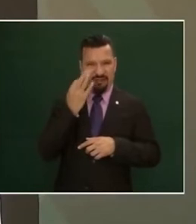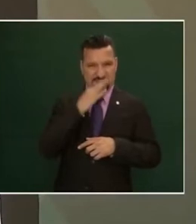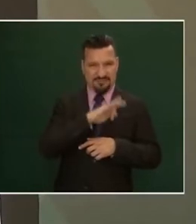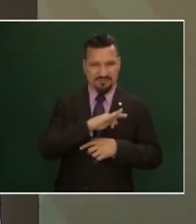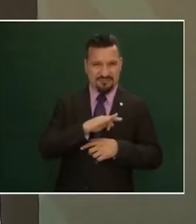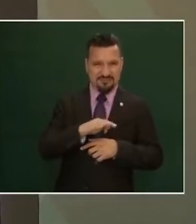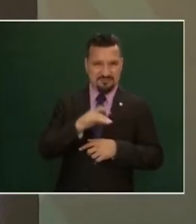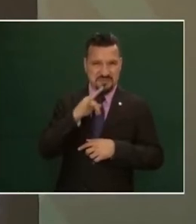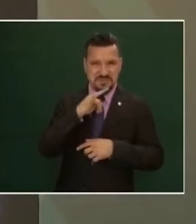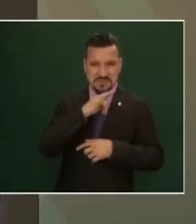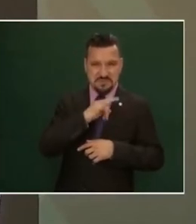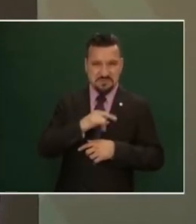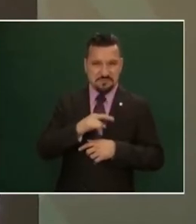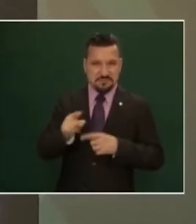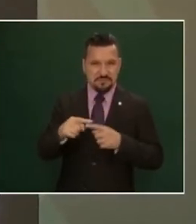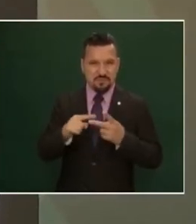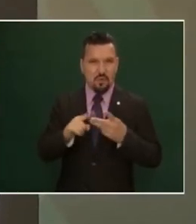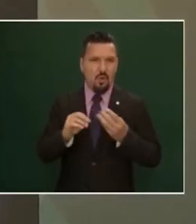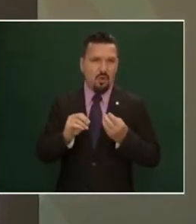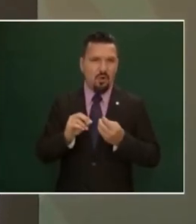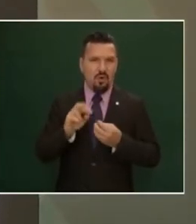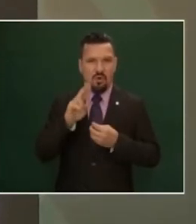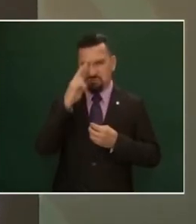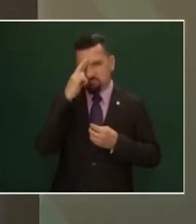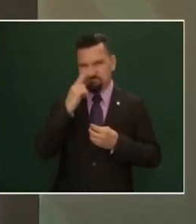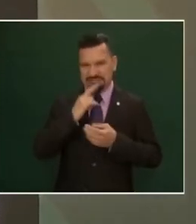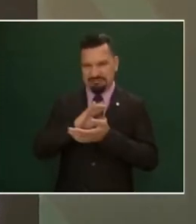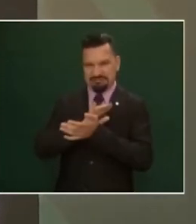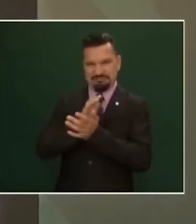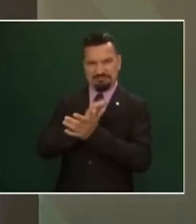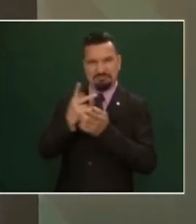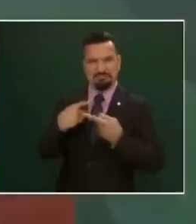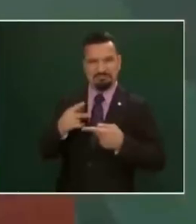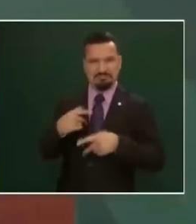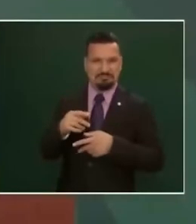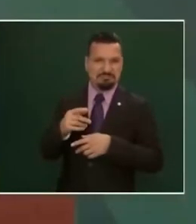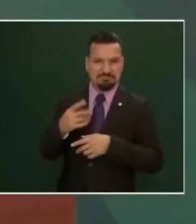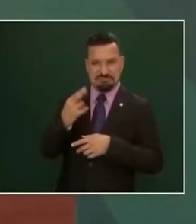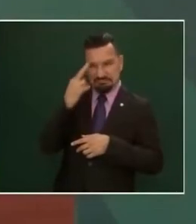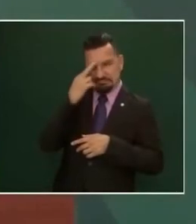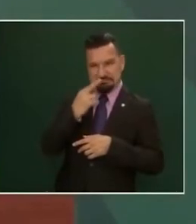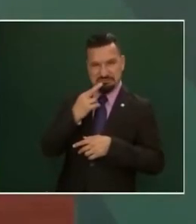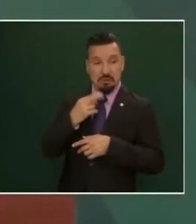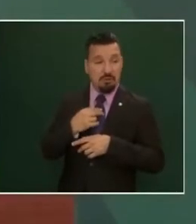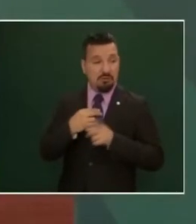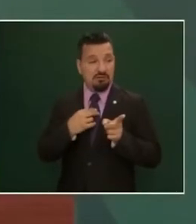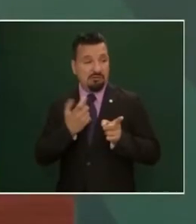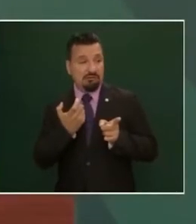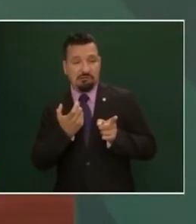el racista el clasista